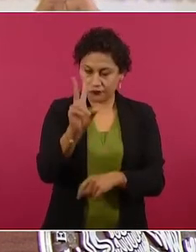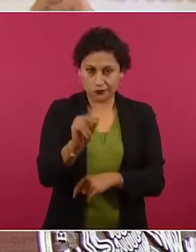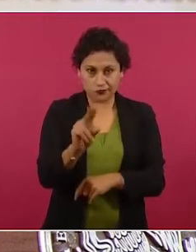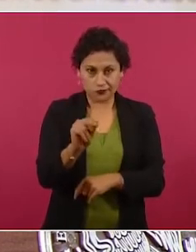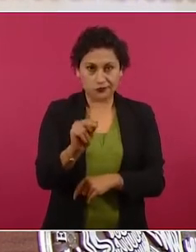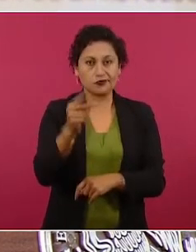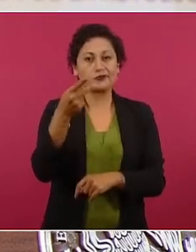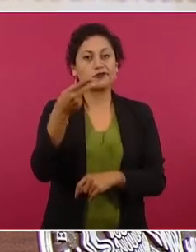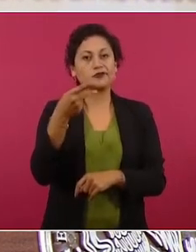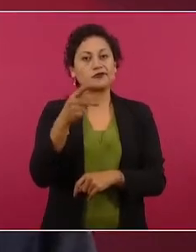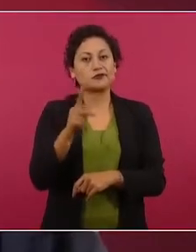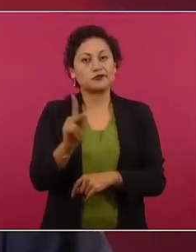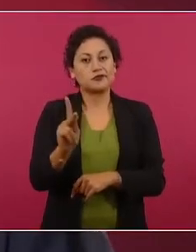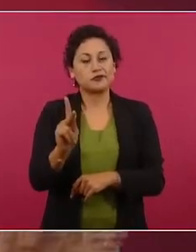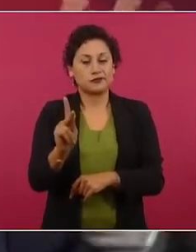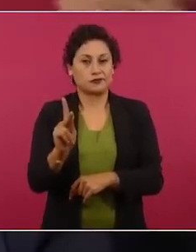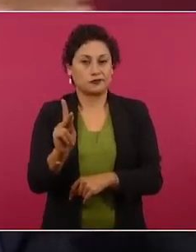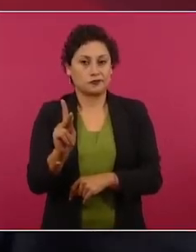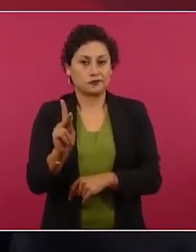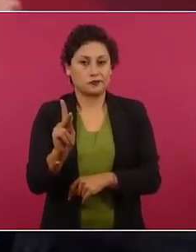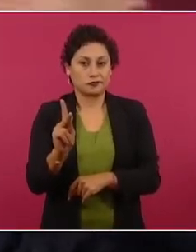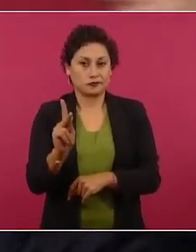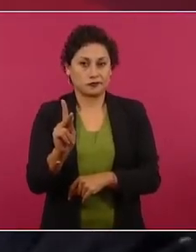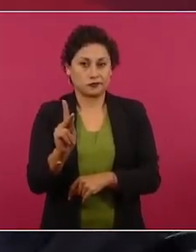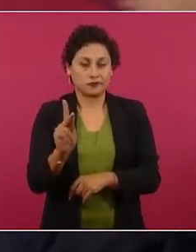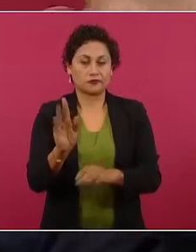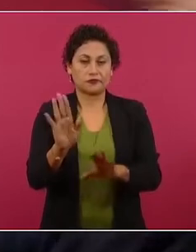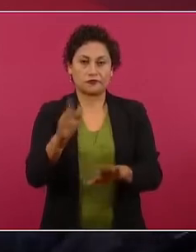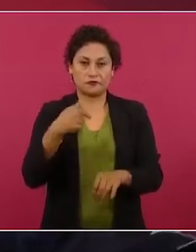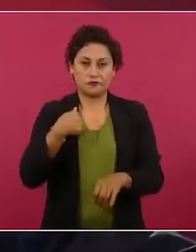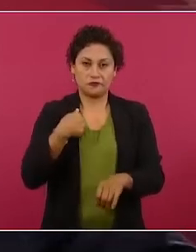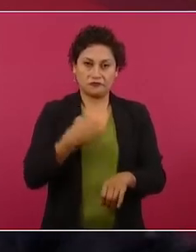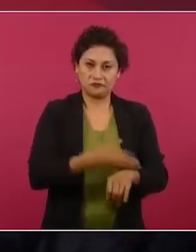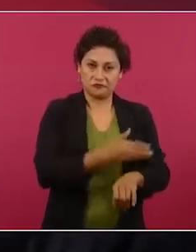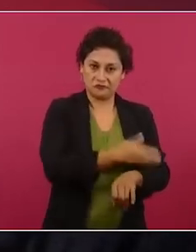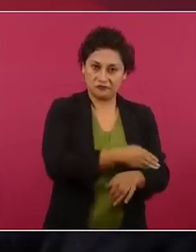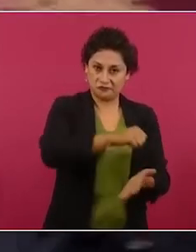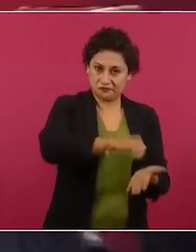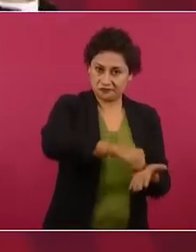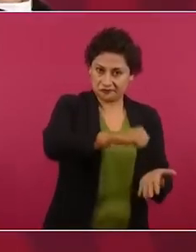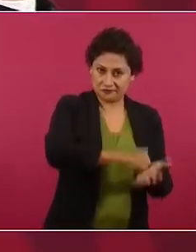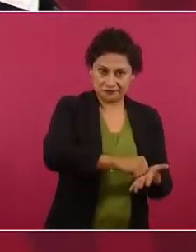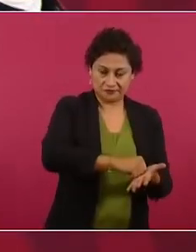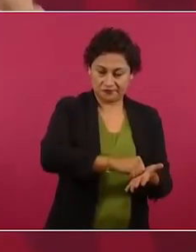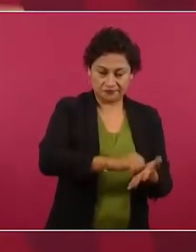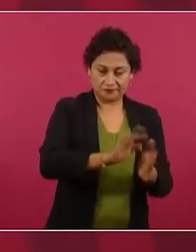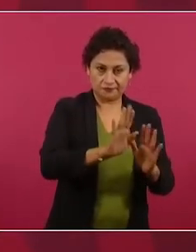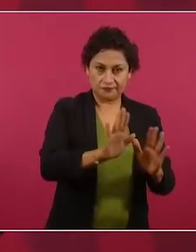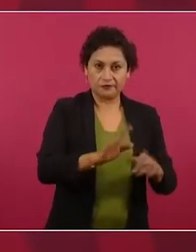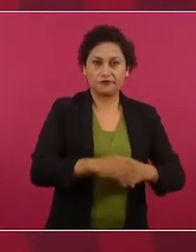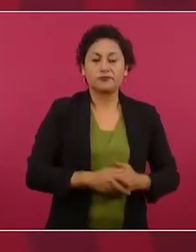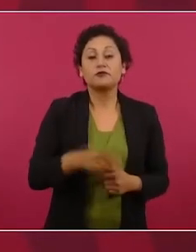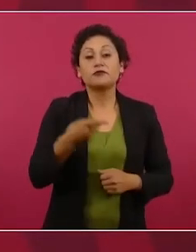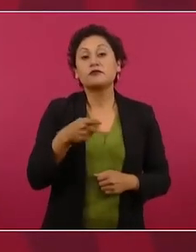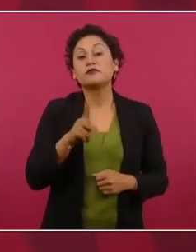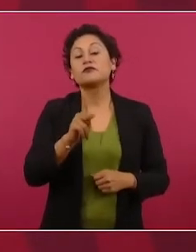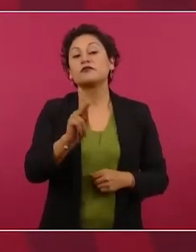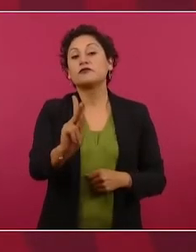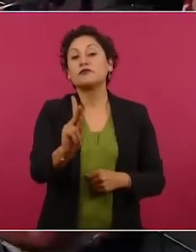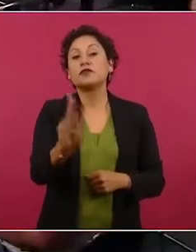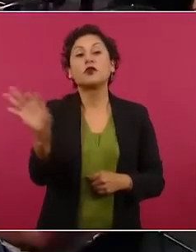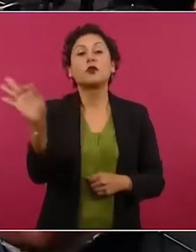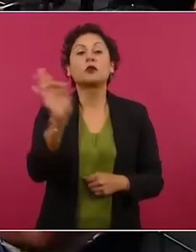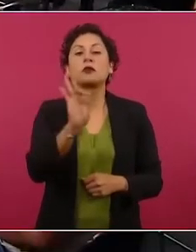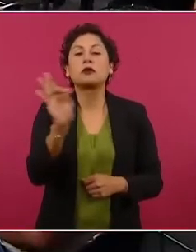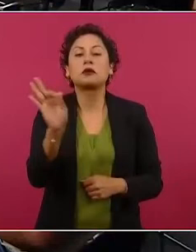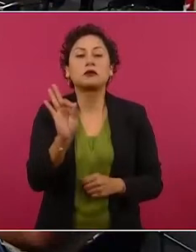y toco madera. Pero que para atrás los fílderes,